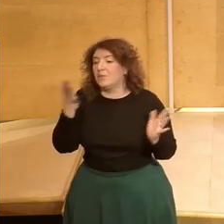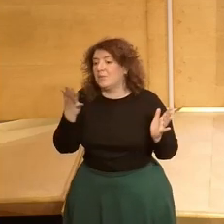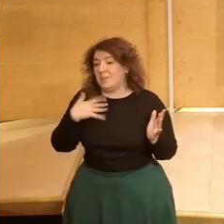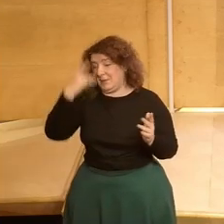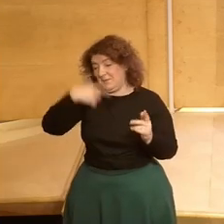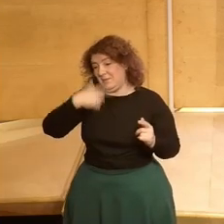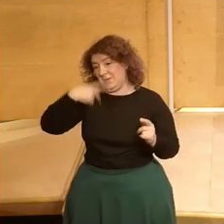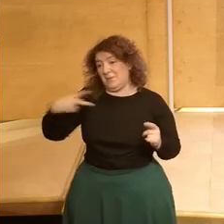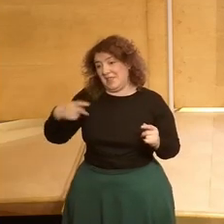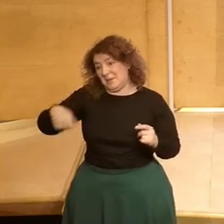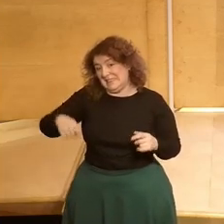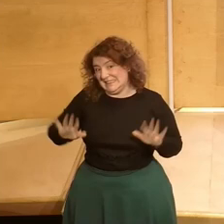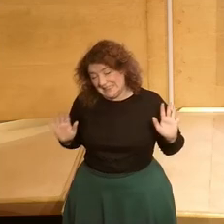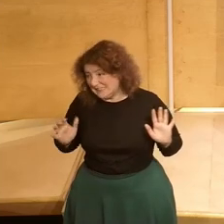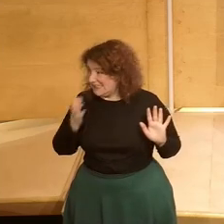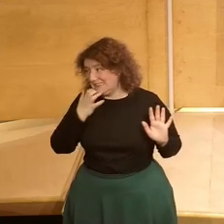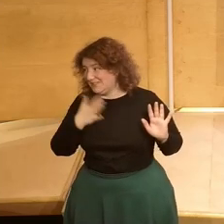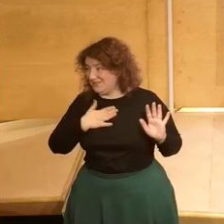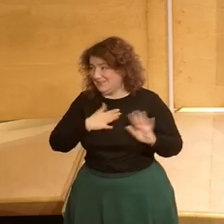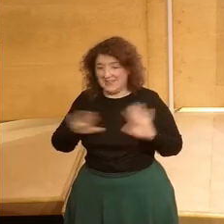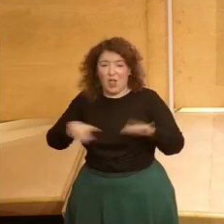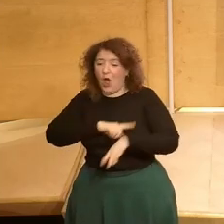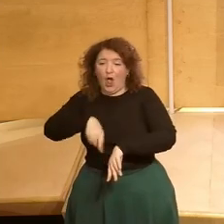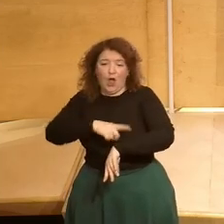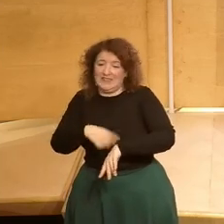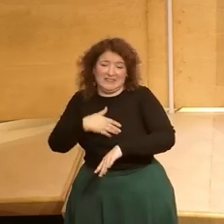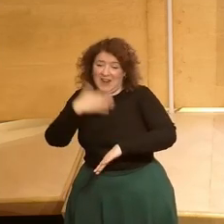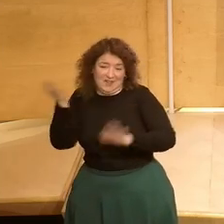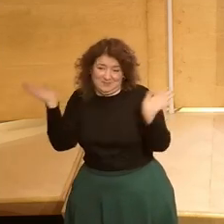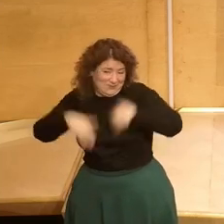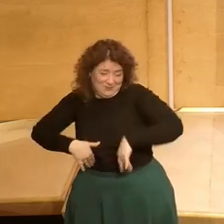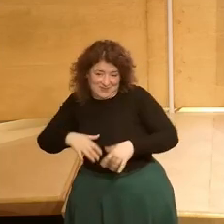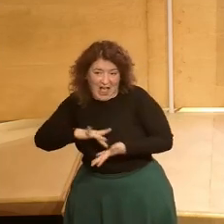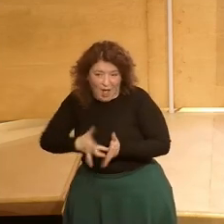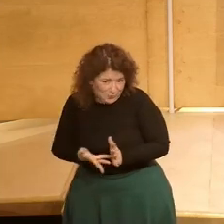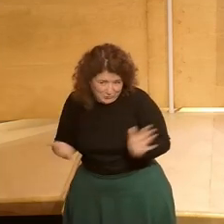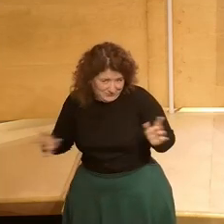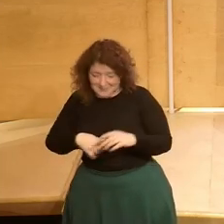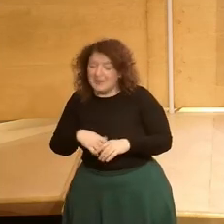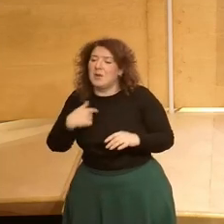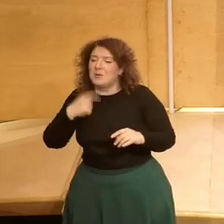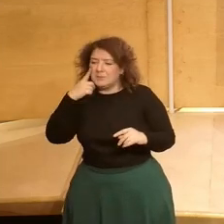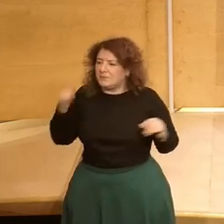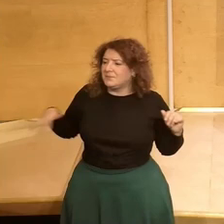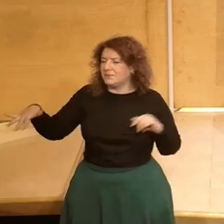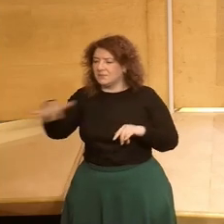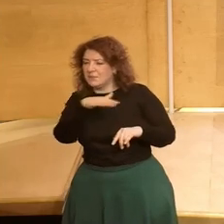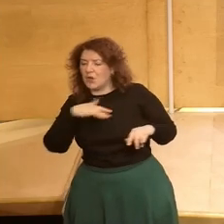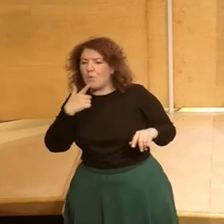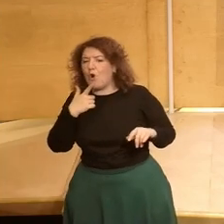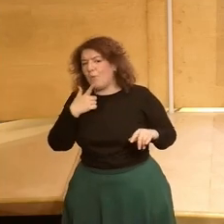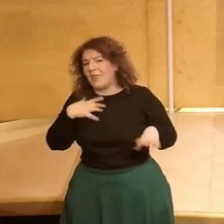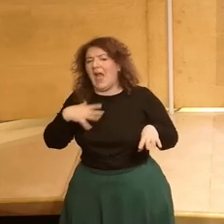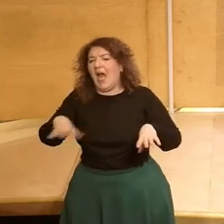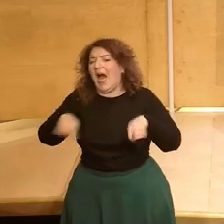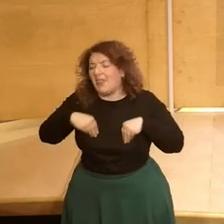vicepresidente del gobierno o ministro porque ahí las horas no tienen límite pero en general yo lo que veo a mi alrededor es que se ha asumido y